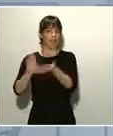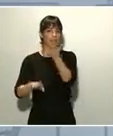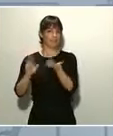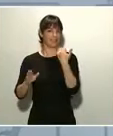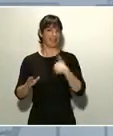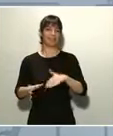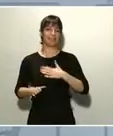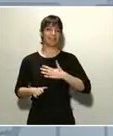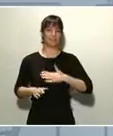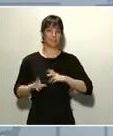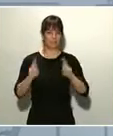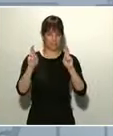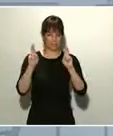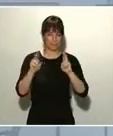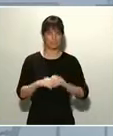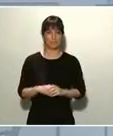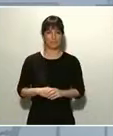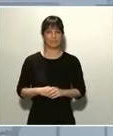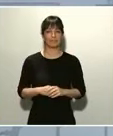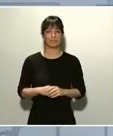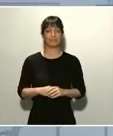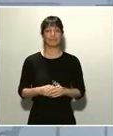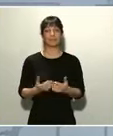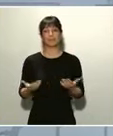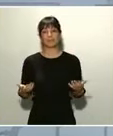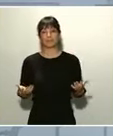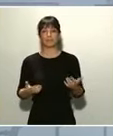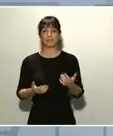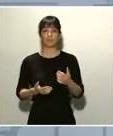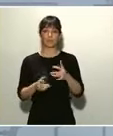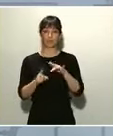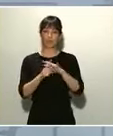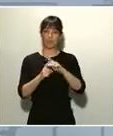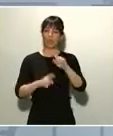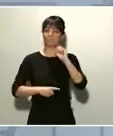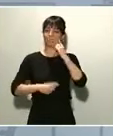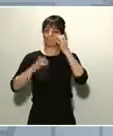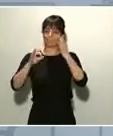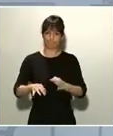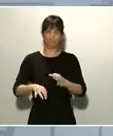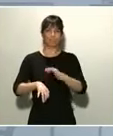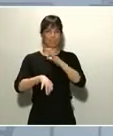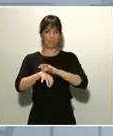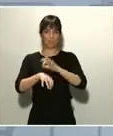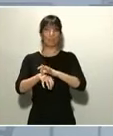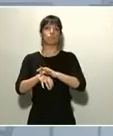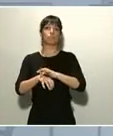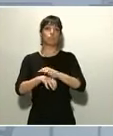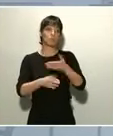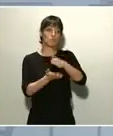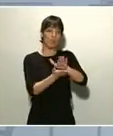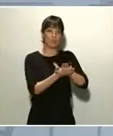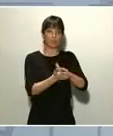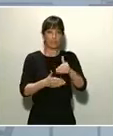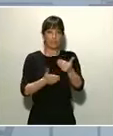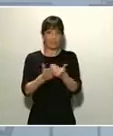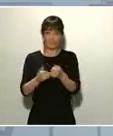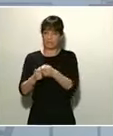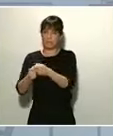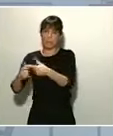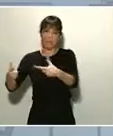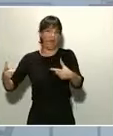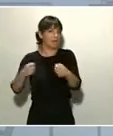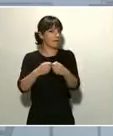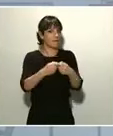Lamentablemente los casos diagnosticados y fallecidos van a aumentar en los próximos días. he dicho en otras comparecencias,